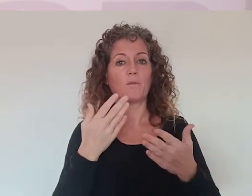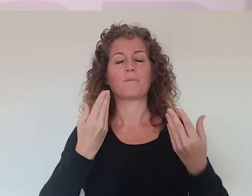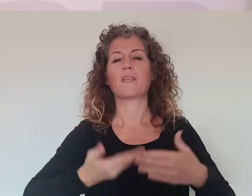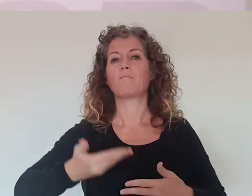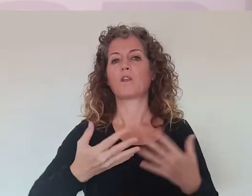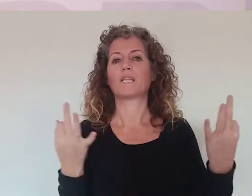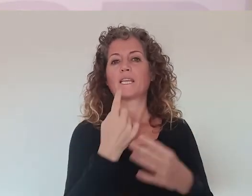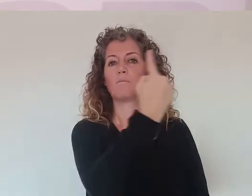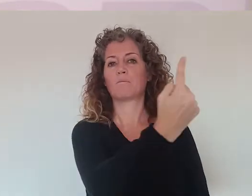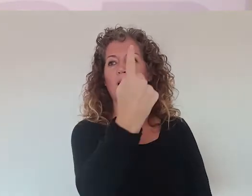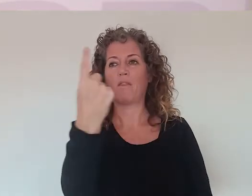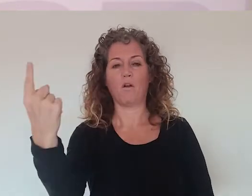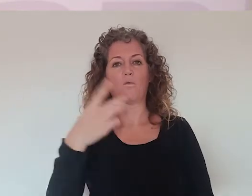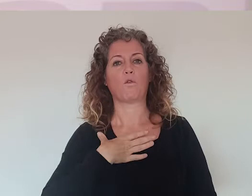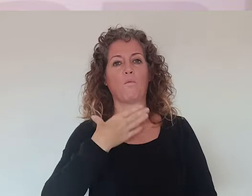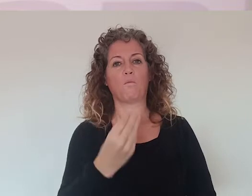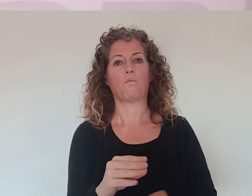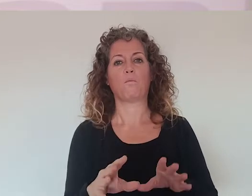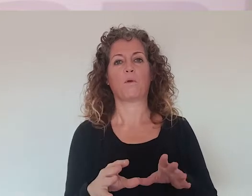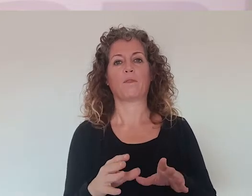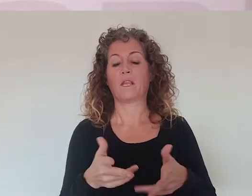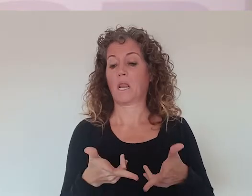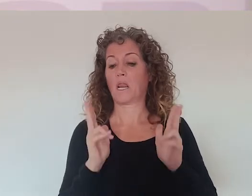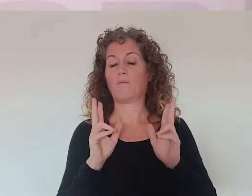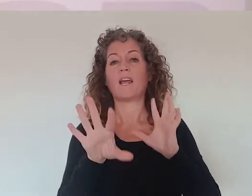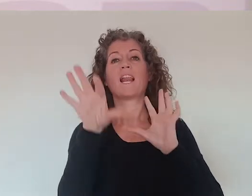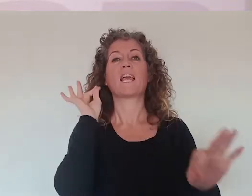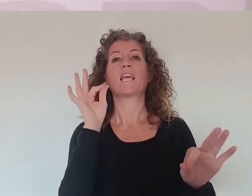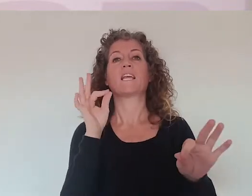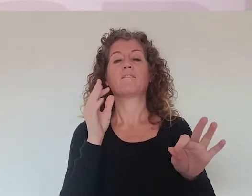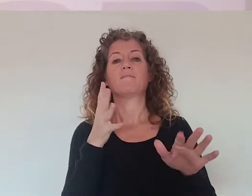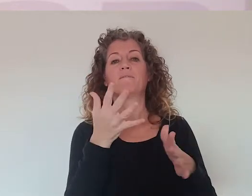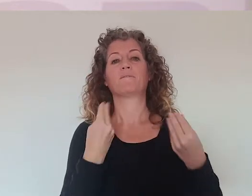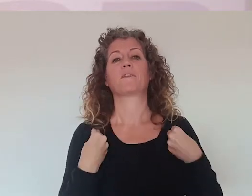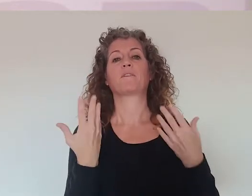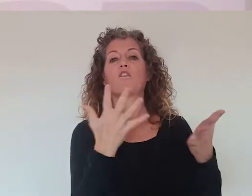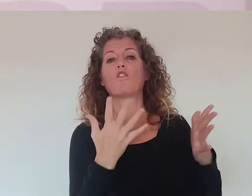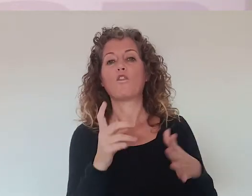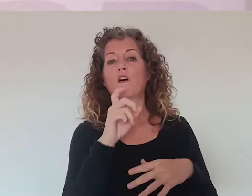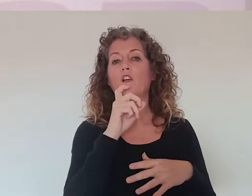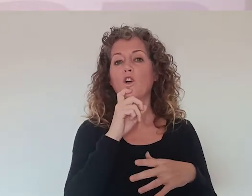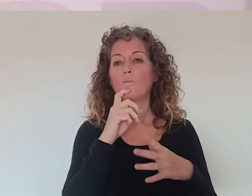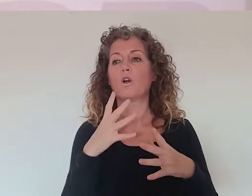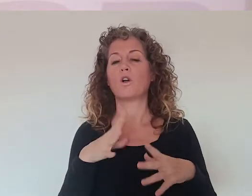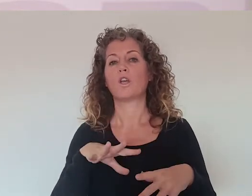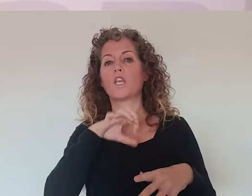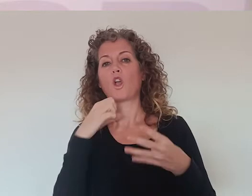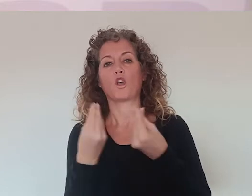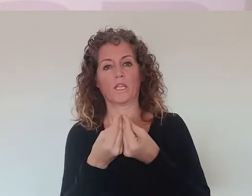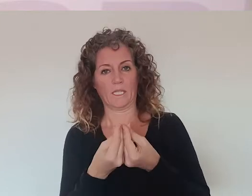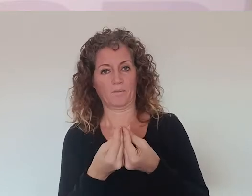y lo importante es que cada persona pueda decidir libremente dónde, cómo y con quién quiere vivir.